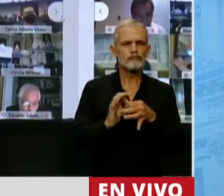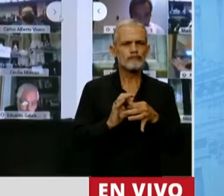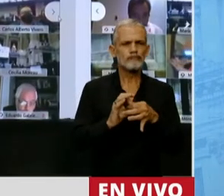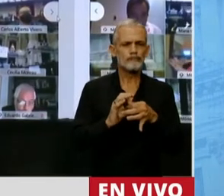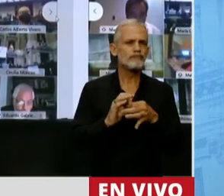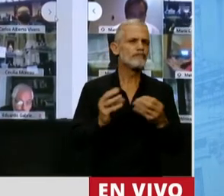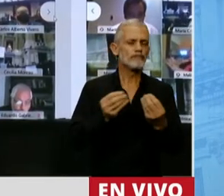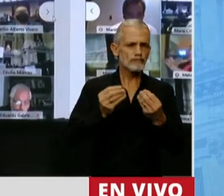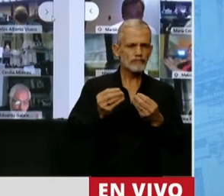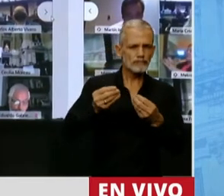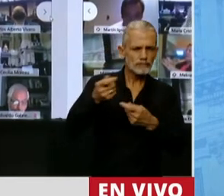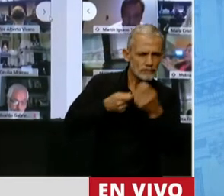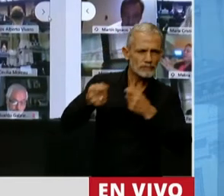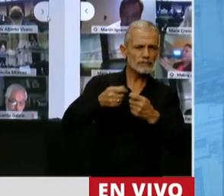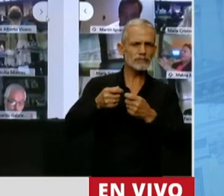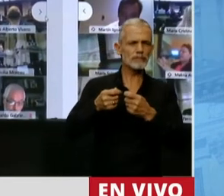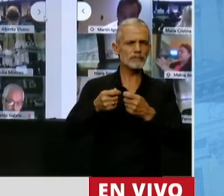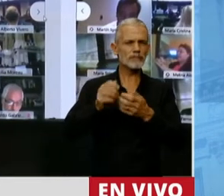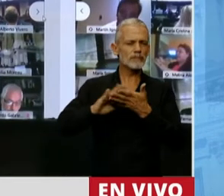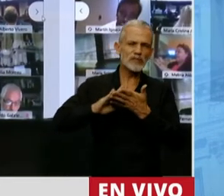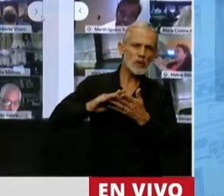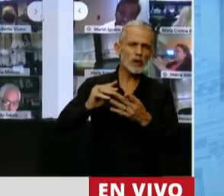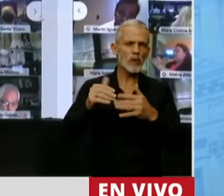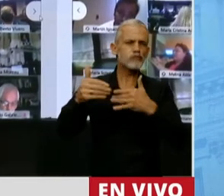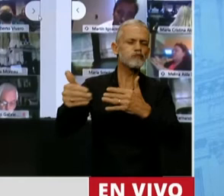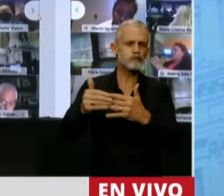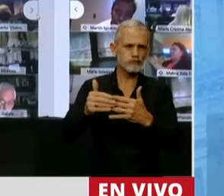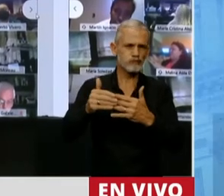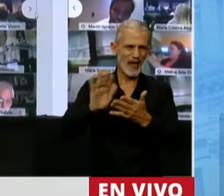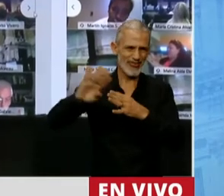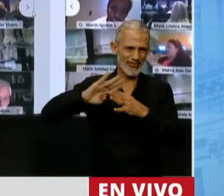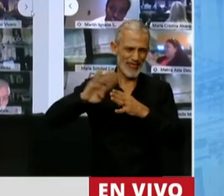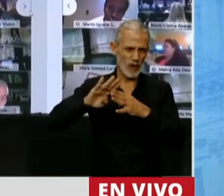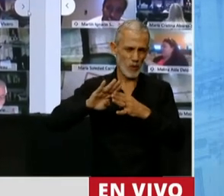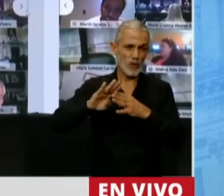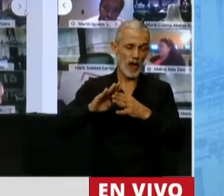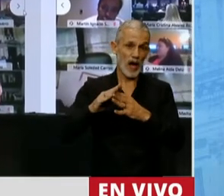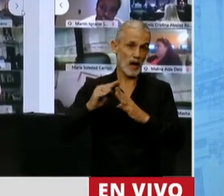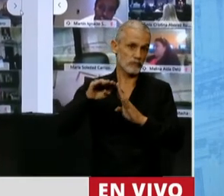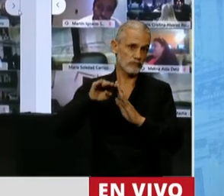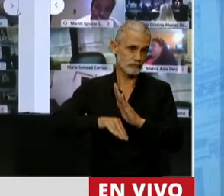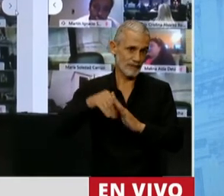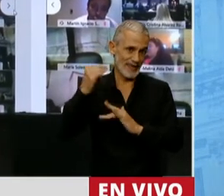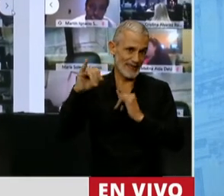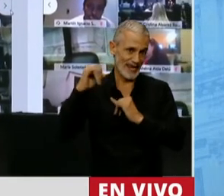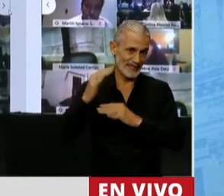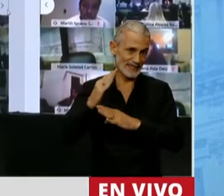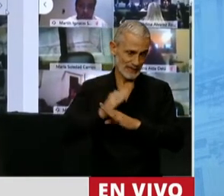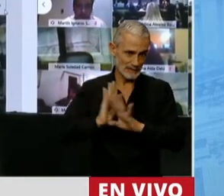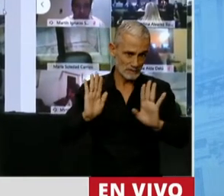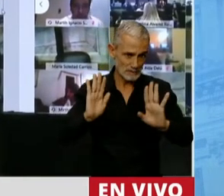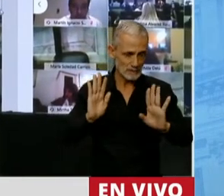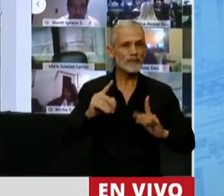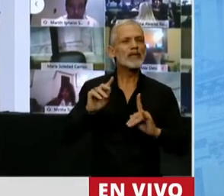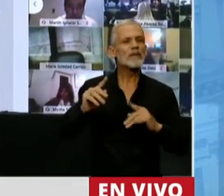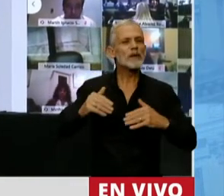logró reestructurar la deuda con una quita enormemente significativa para nuestro país y